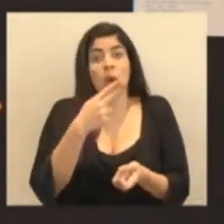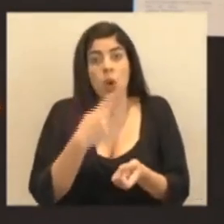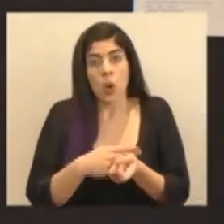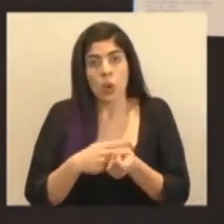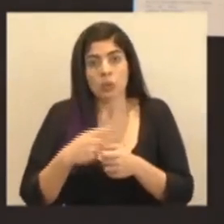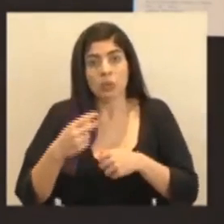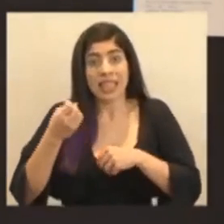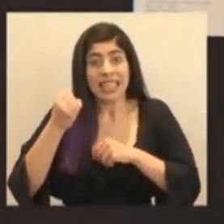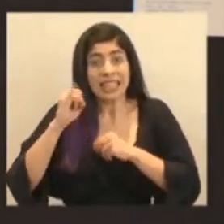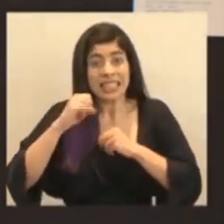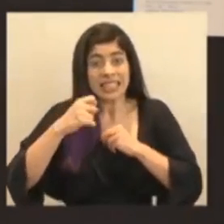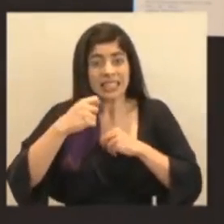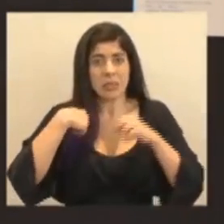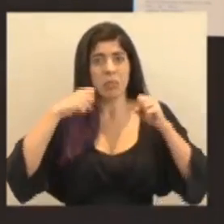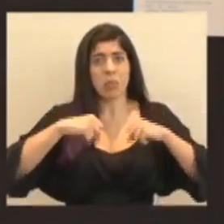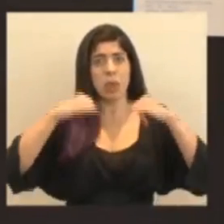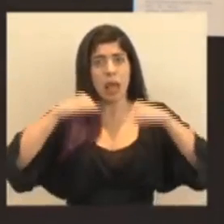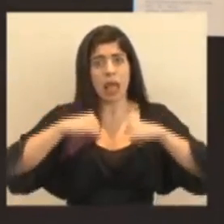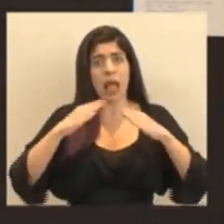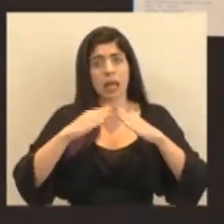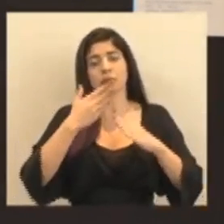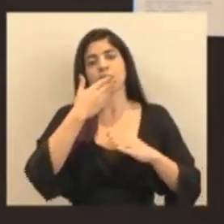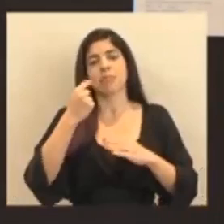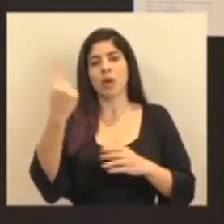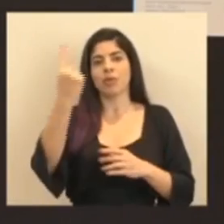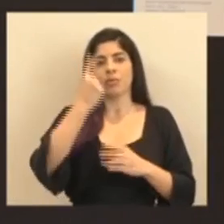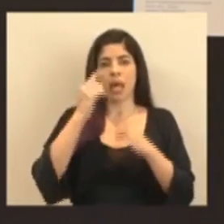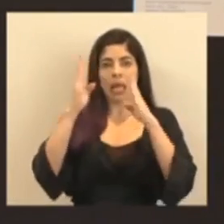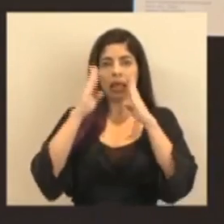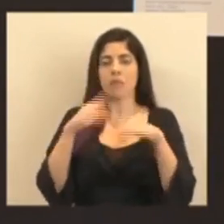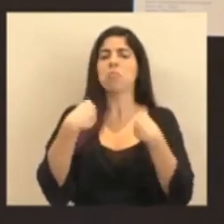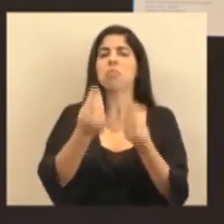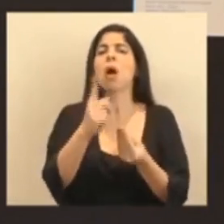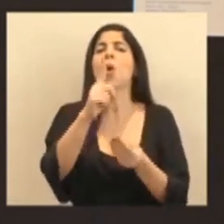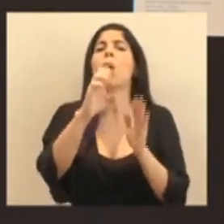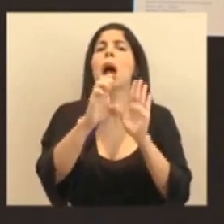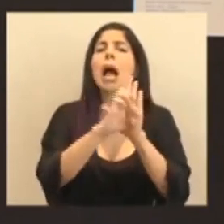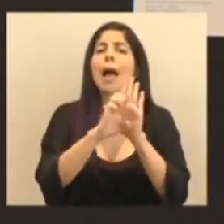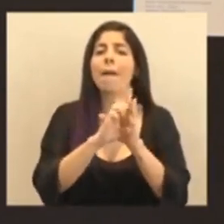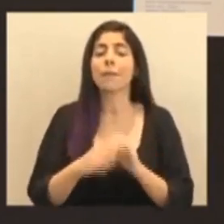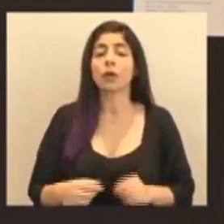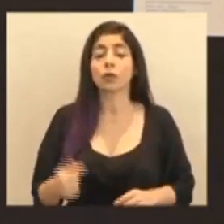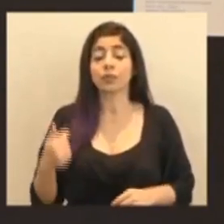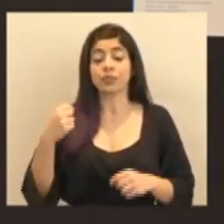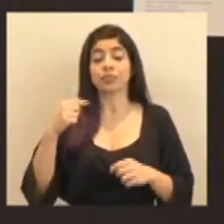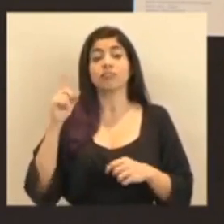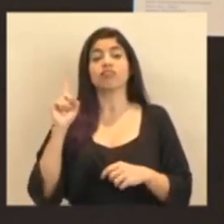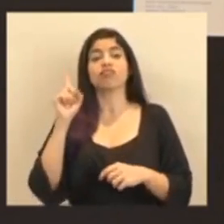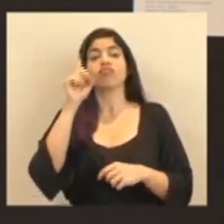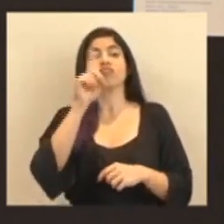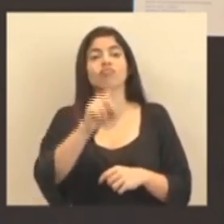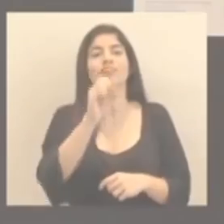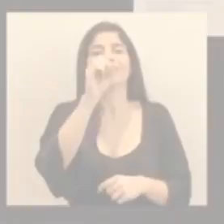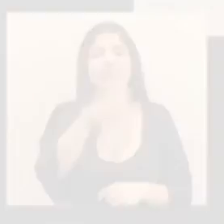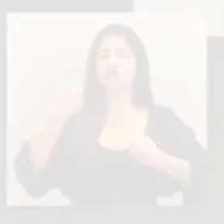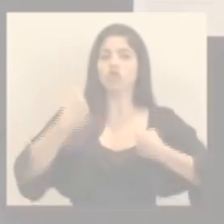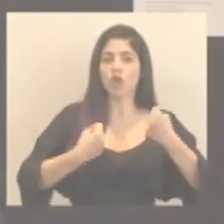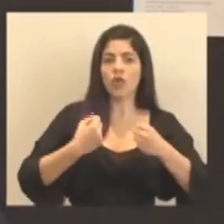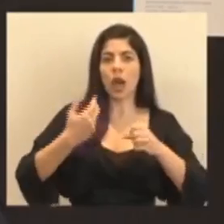algo que pueden hacer en su casa. Un ejemplo de esto es la entrega a domicilio de medicamentos.